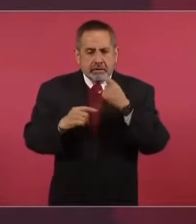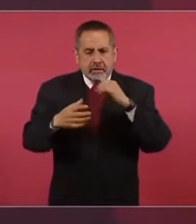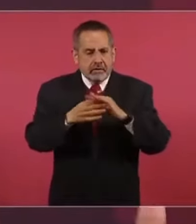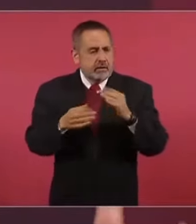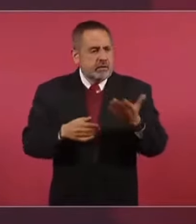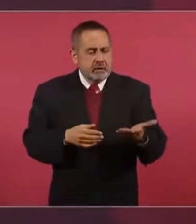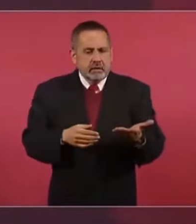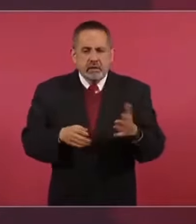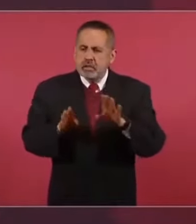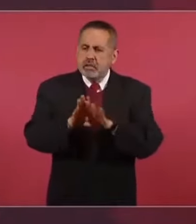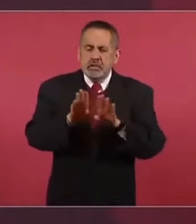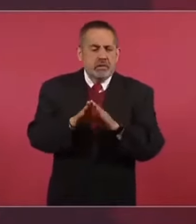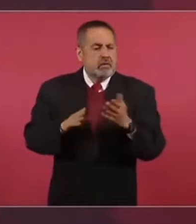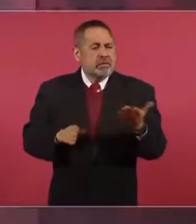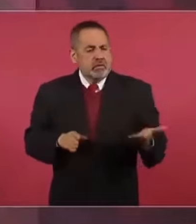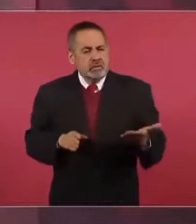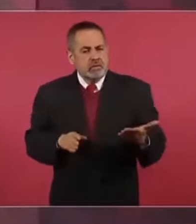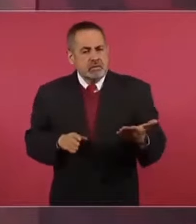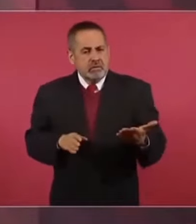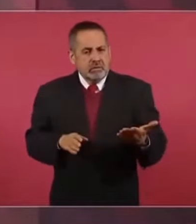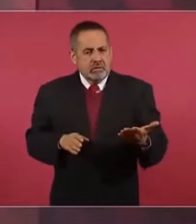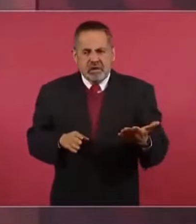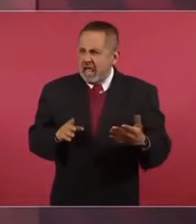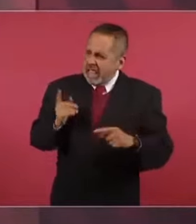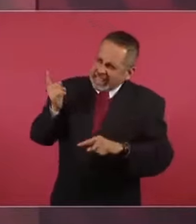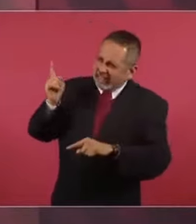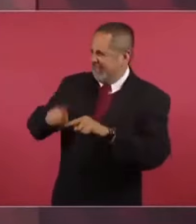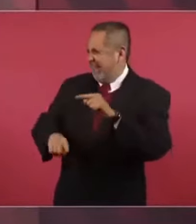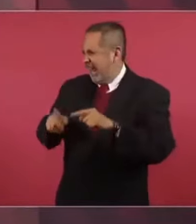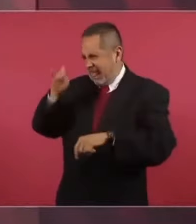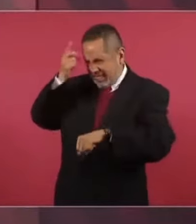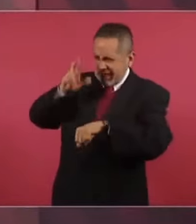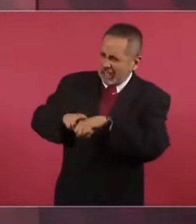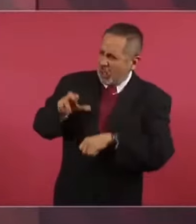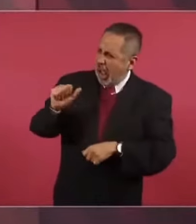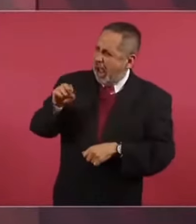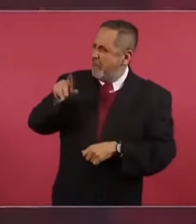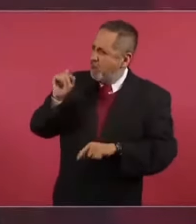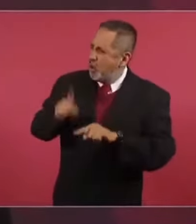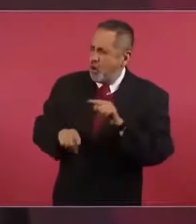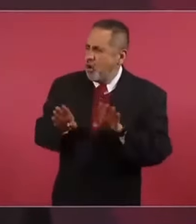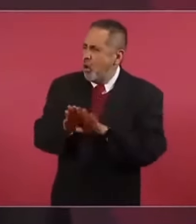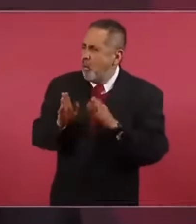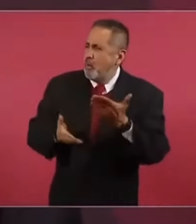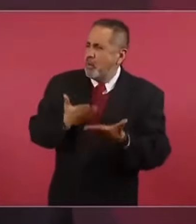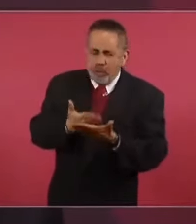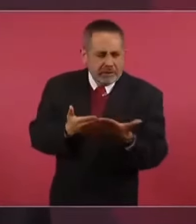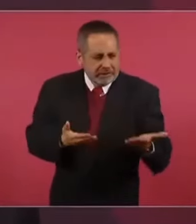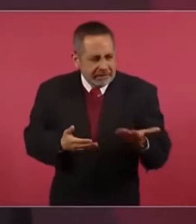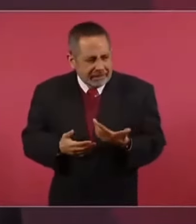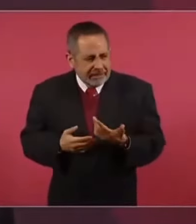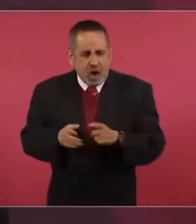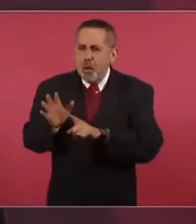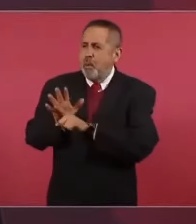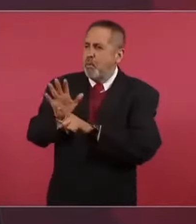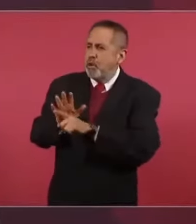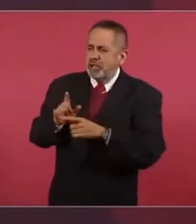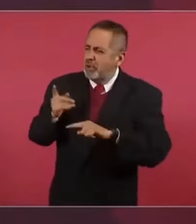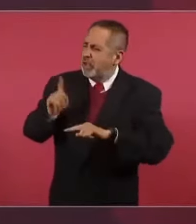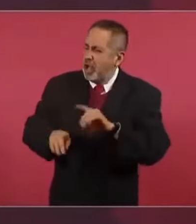cómo enfrentar a la dictadura de Andrés Manuel, cómo enfrentar al populismo,